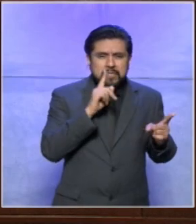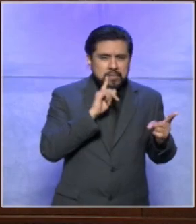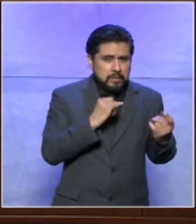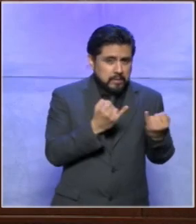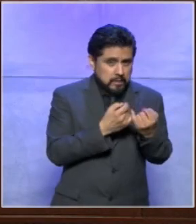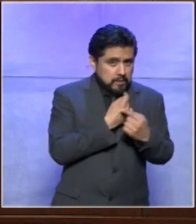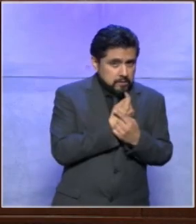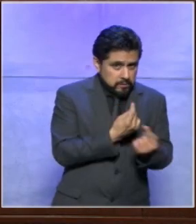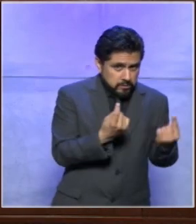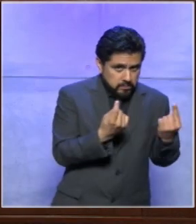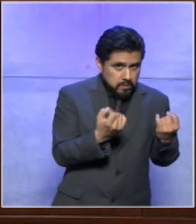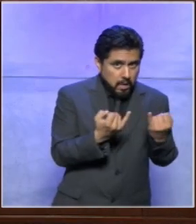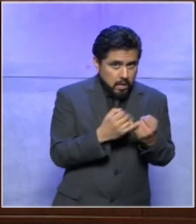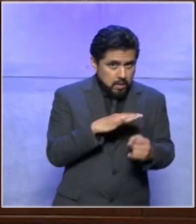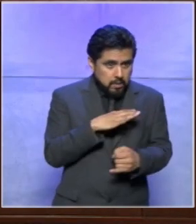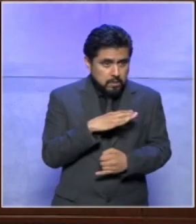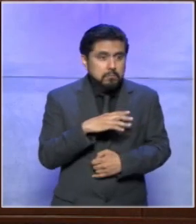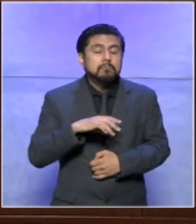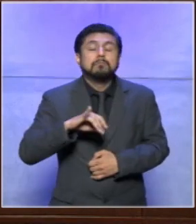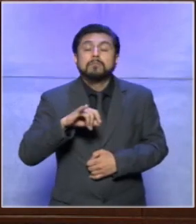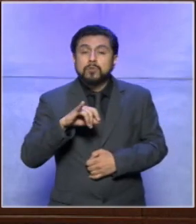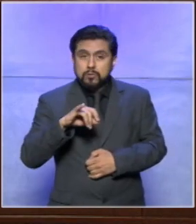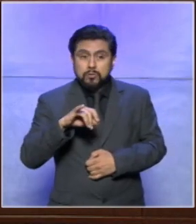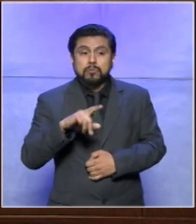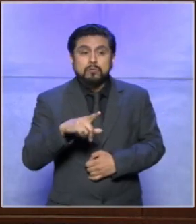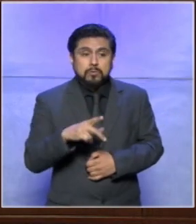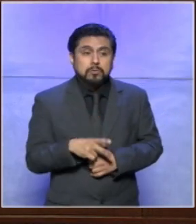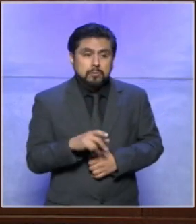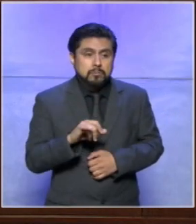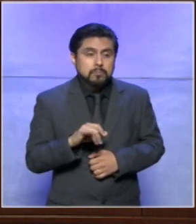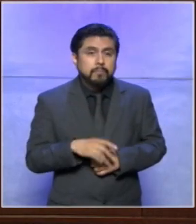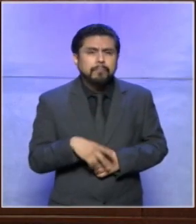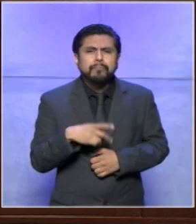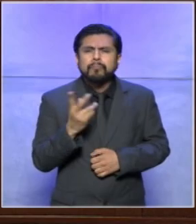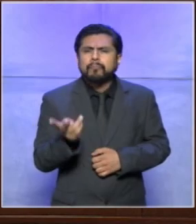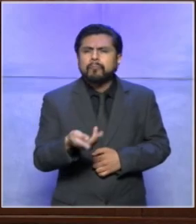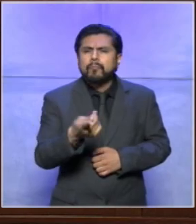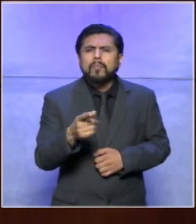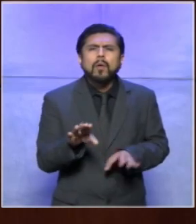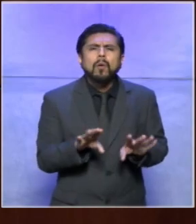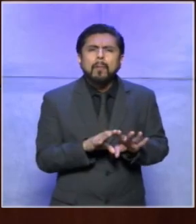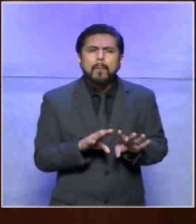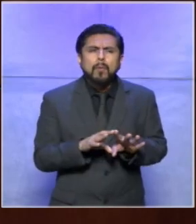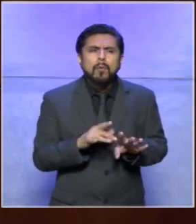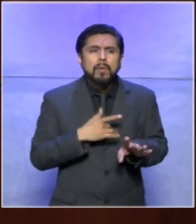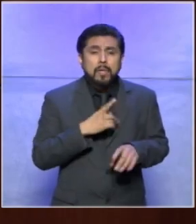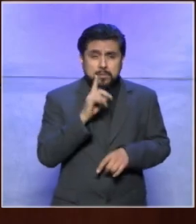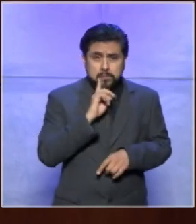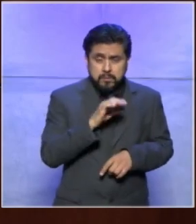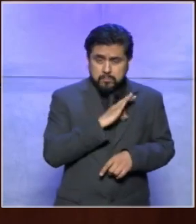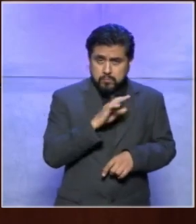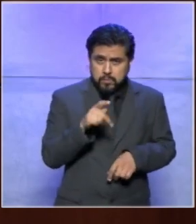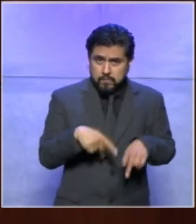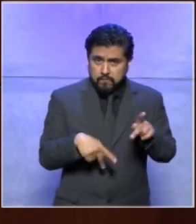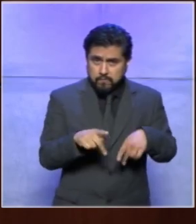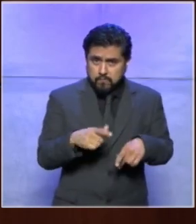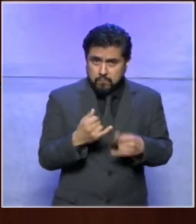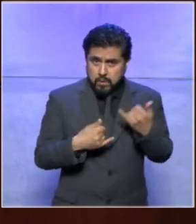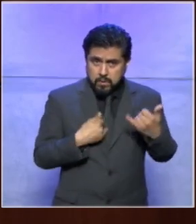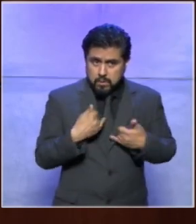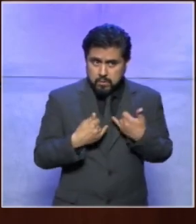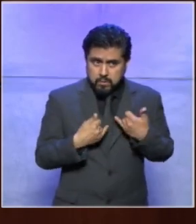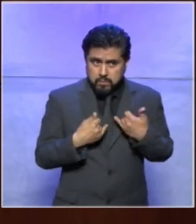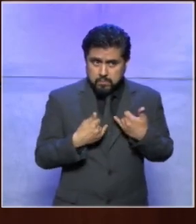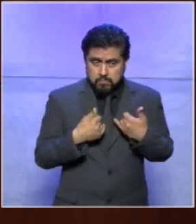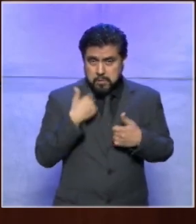y niños claro que sí o sea entre géneros sí sí que me puedes decir a ver las niñas pueden jugar fútbol si